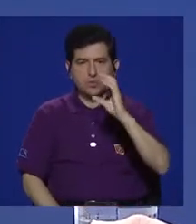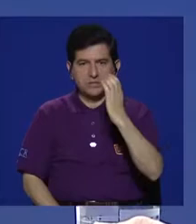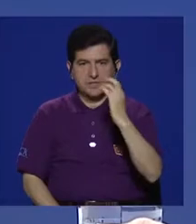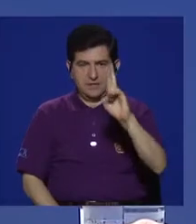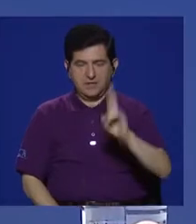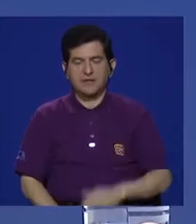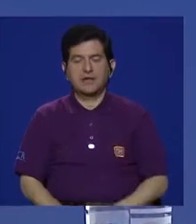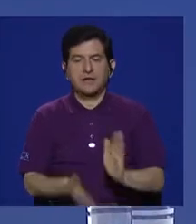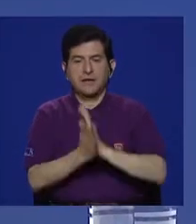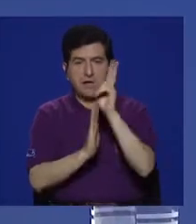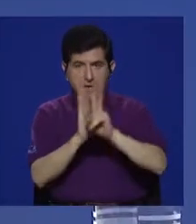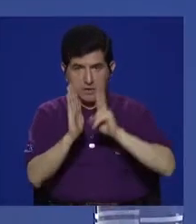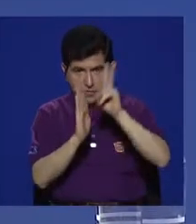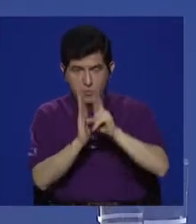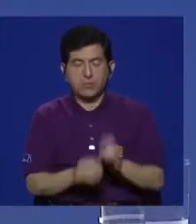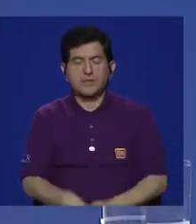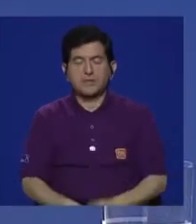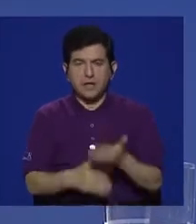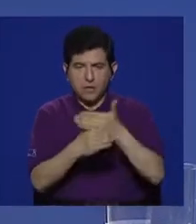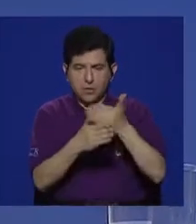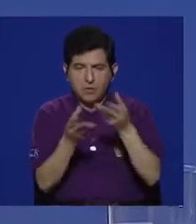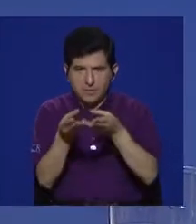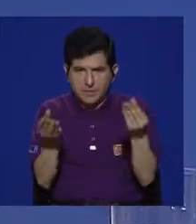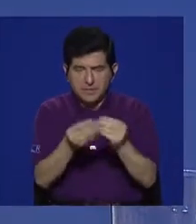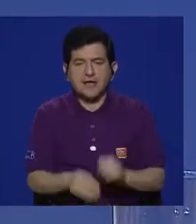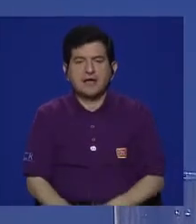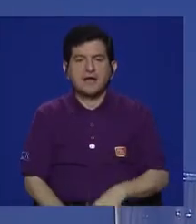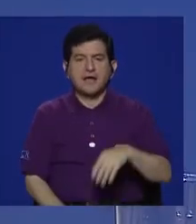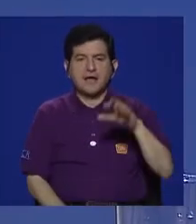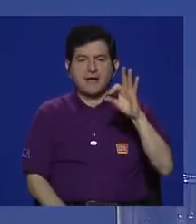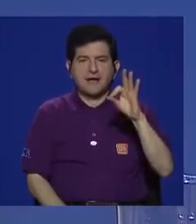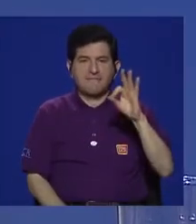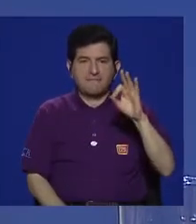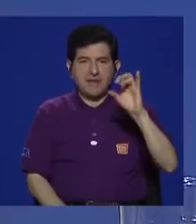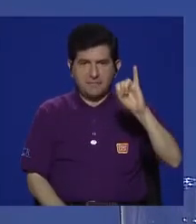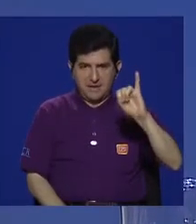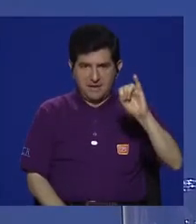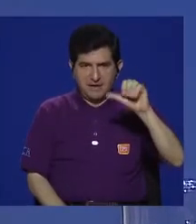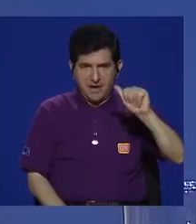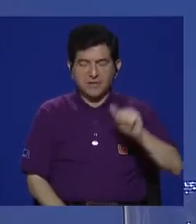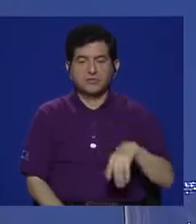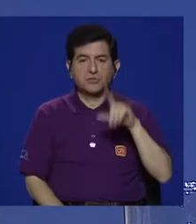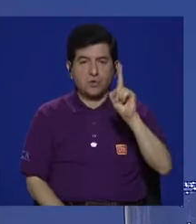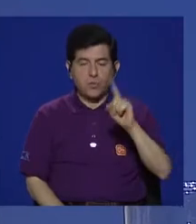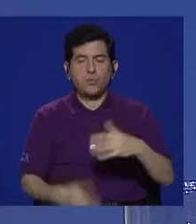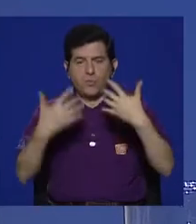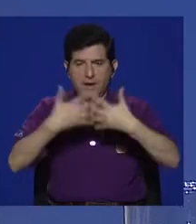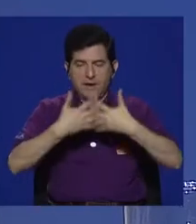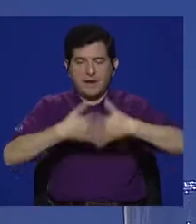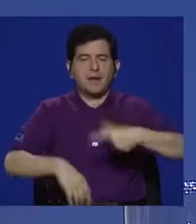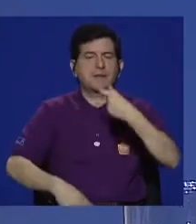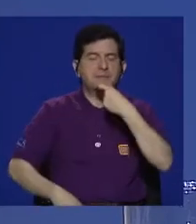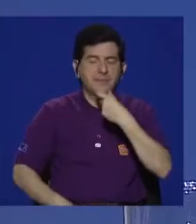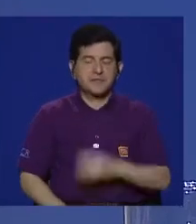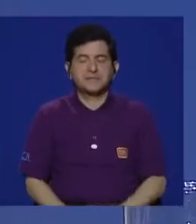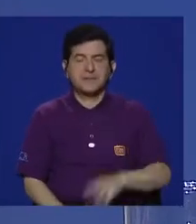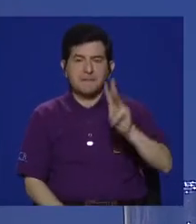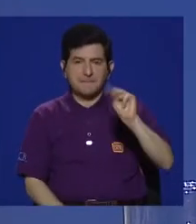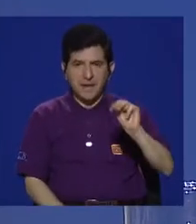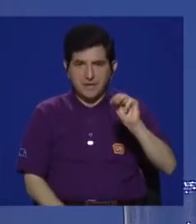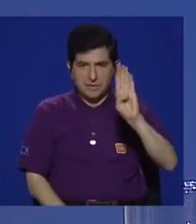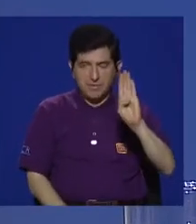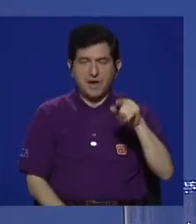El documental fue coproducido por Film in Action, una productora inglesa, cuyo director Matthew